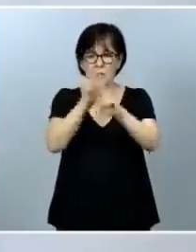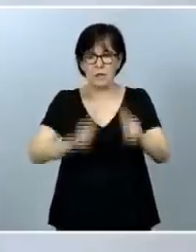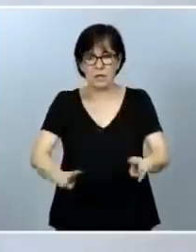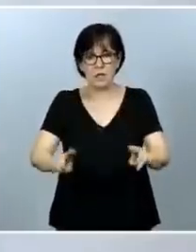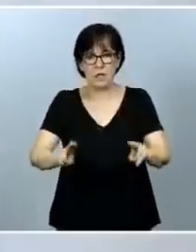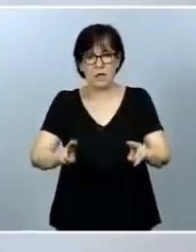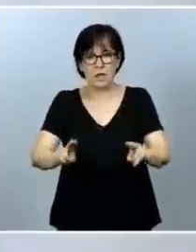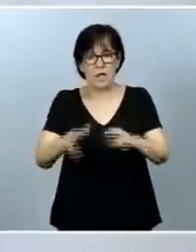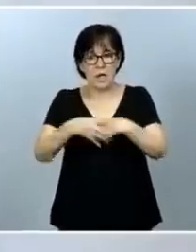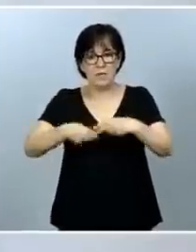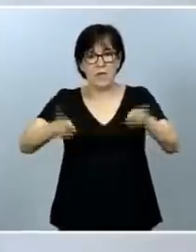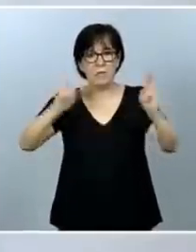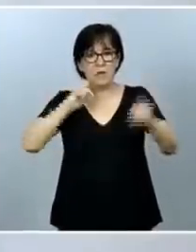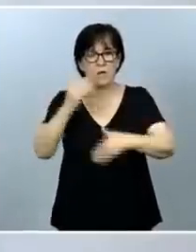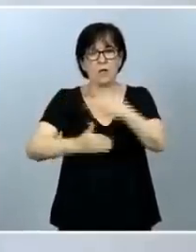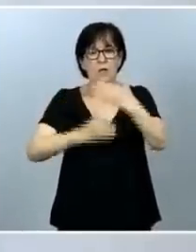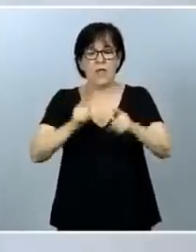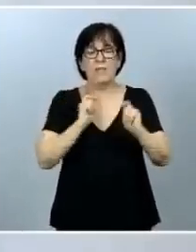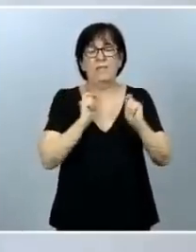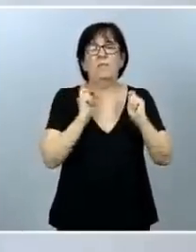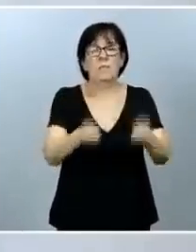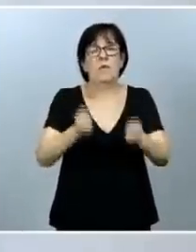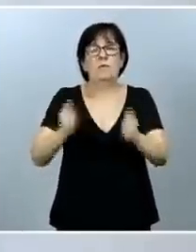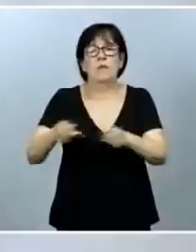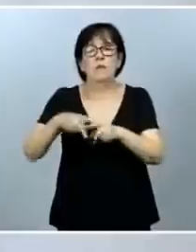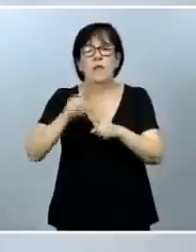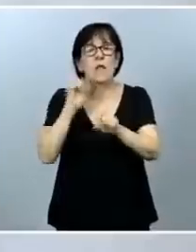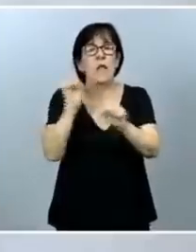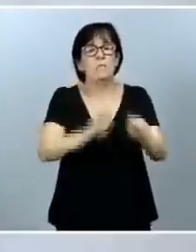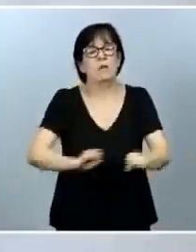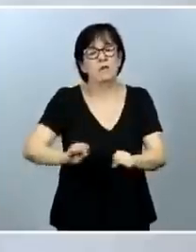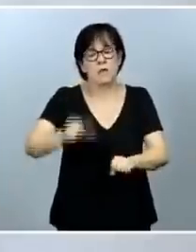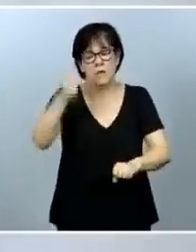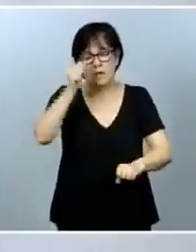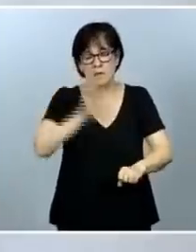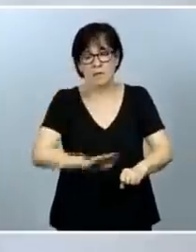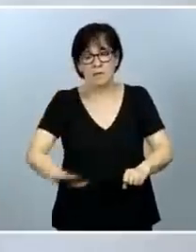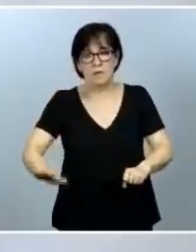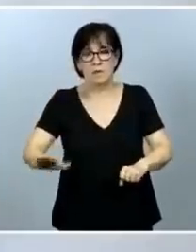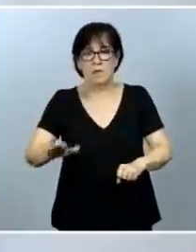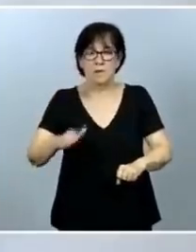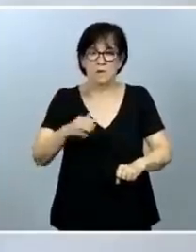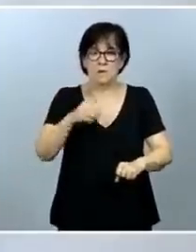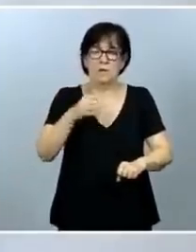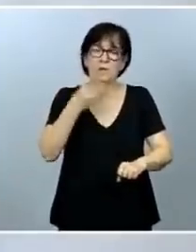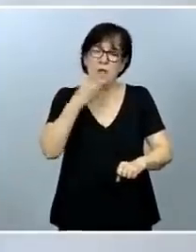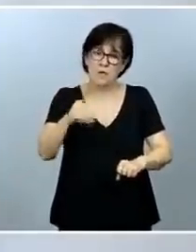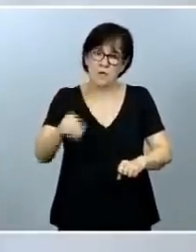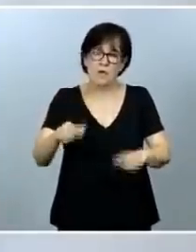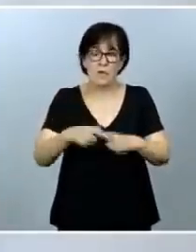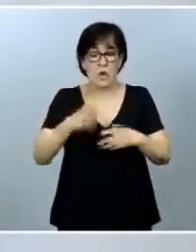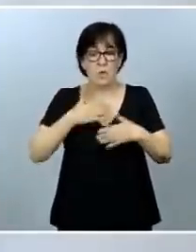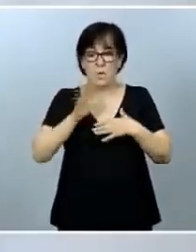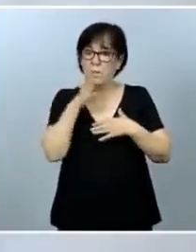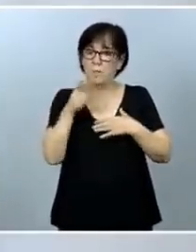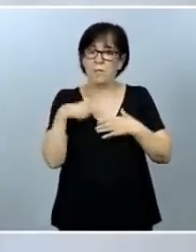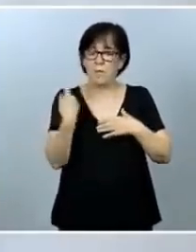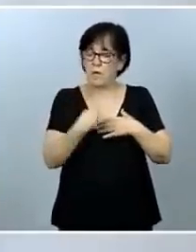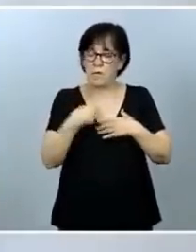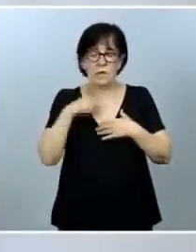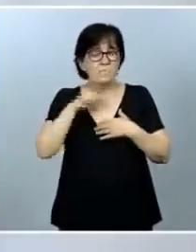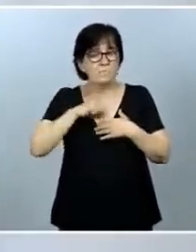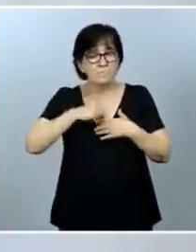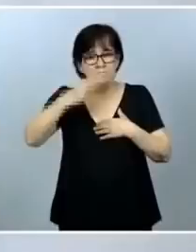avanzadas se doten de instrumentos para proteger a niños, niñas y adolescentes de la violencia. Por eso, para mí, es un enorme honor,